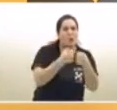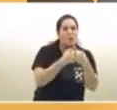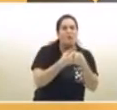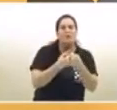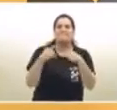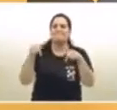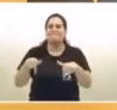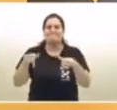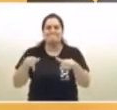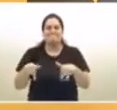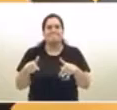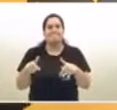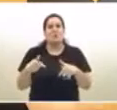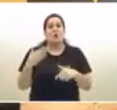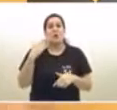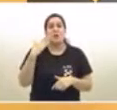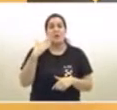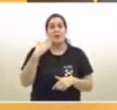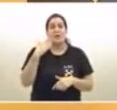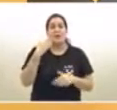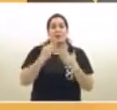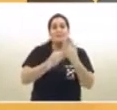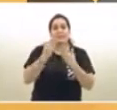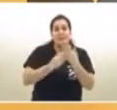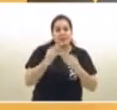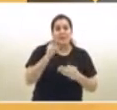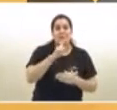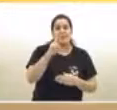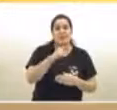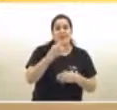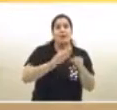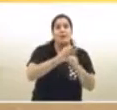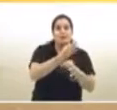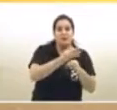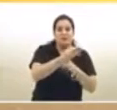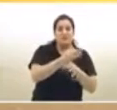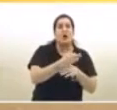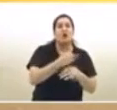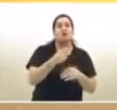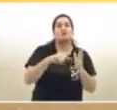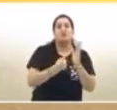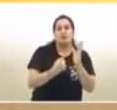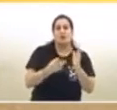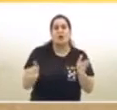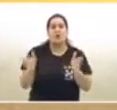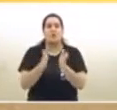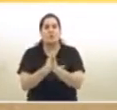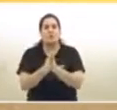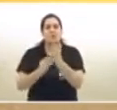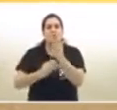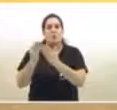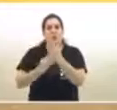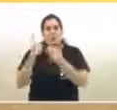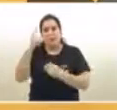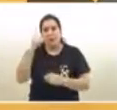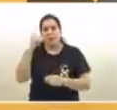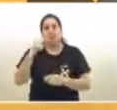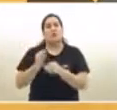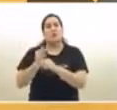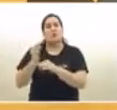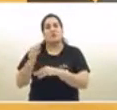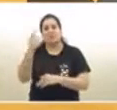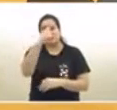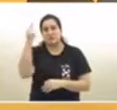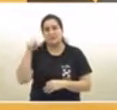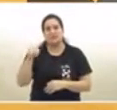Hoy mismo a la tarde, estuvo nuestra Ministra Soledad Acuña, reunida con el Ministro Nacional Trota, para conversar sobre el protocolo que presentamos,